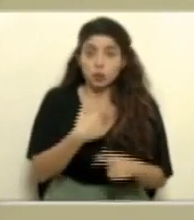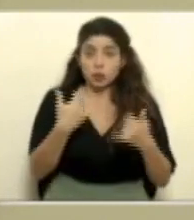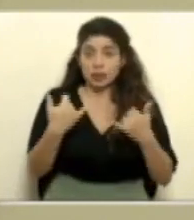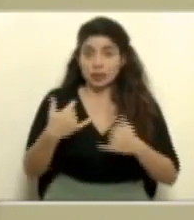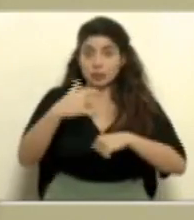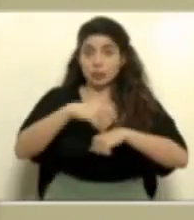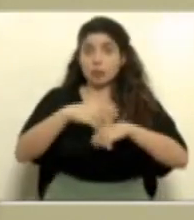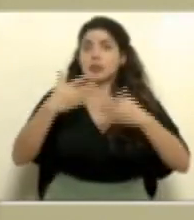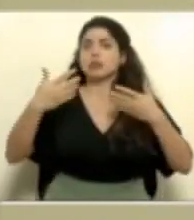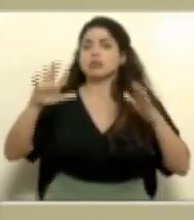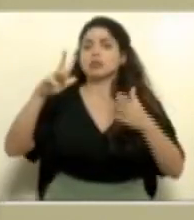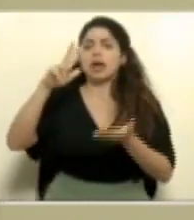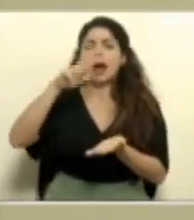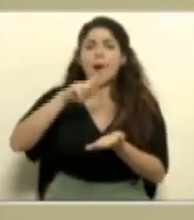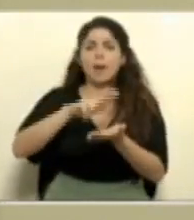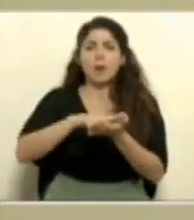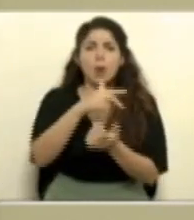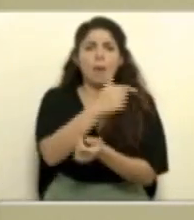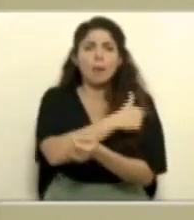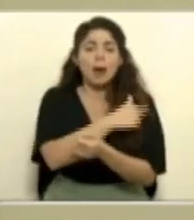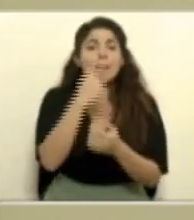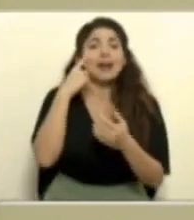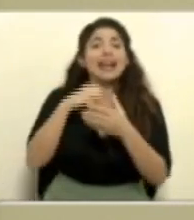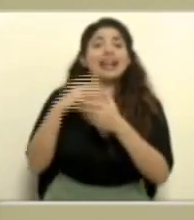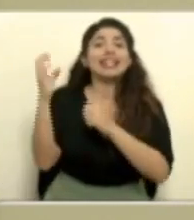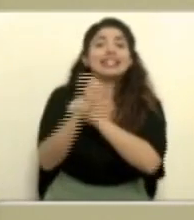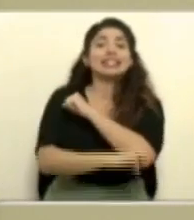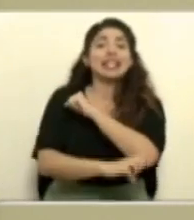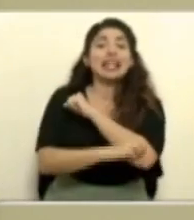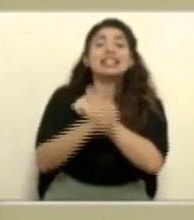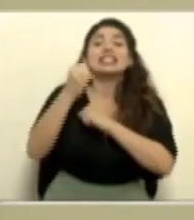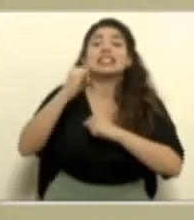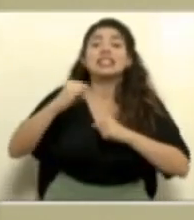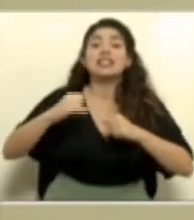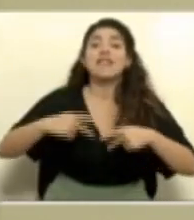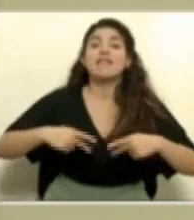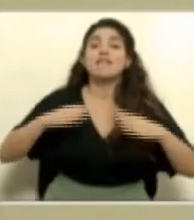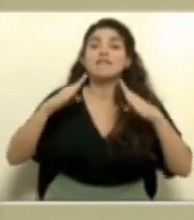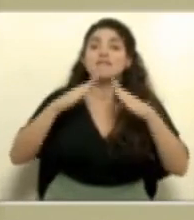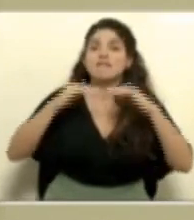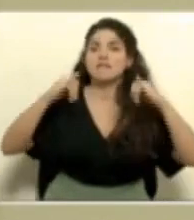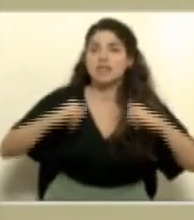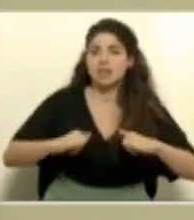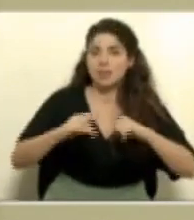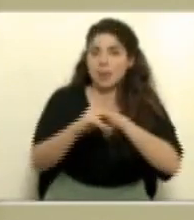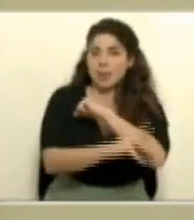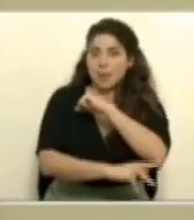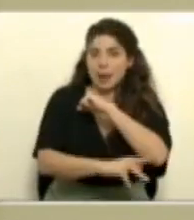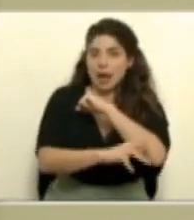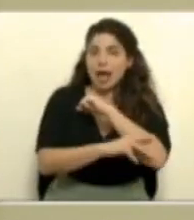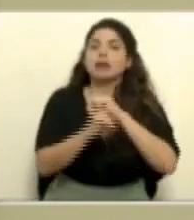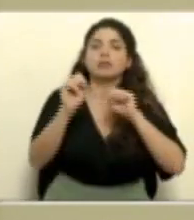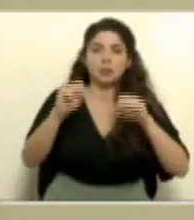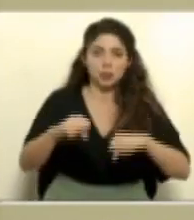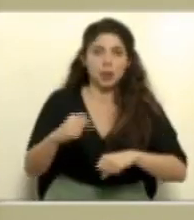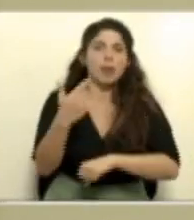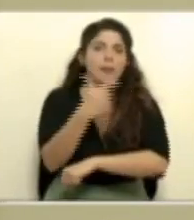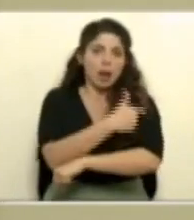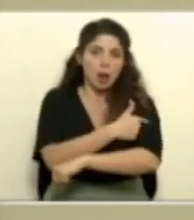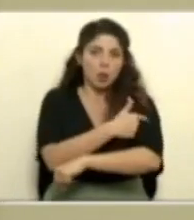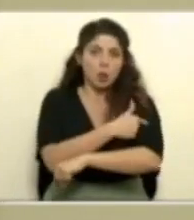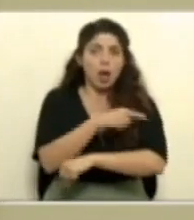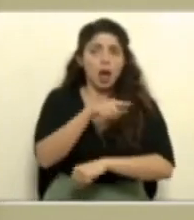tenemos aprobada la vacunación de extranjeros que tengan una condición de regularidad en el país y ellos han venido